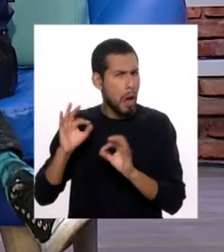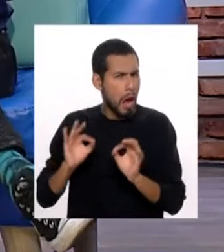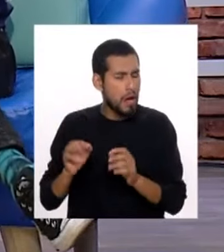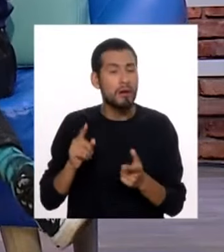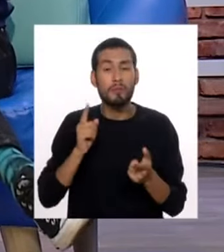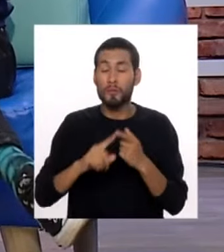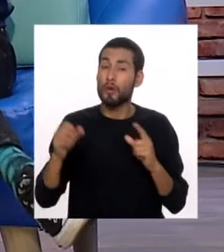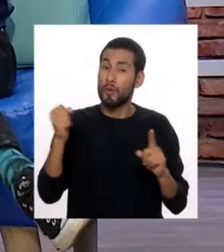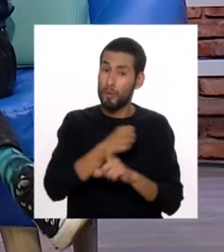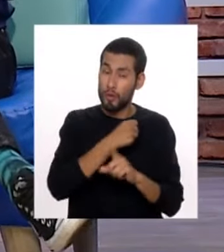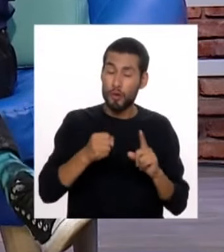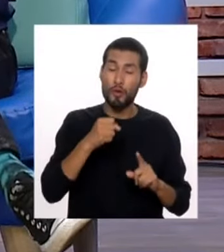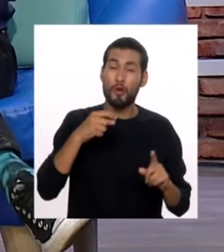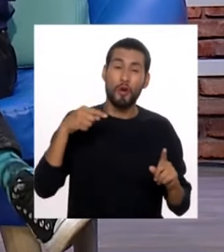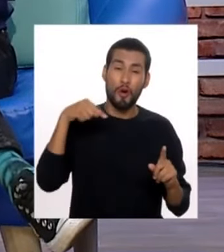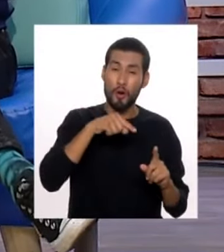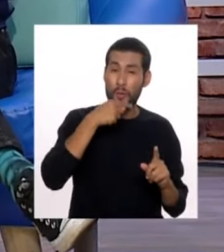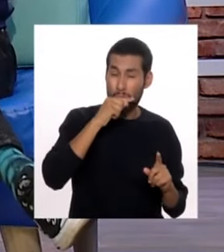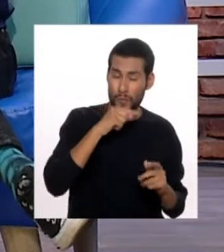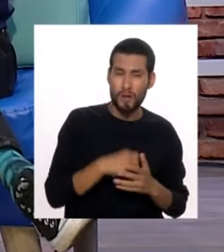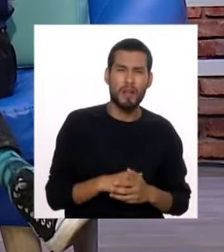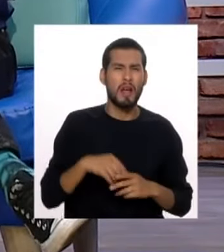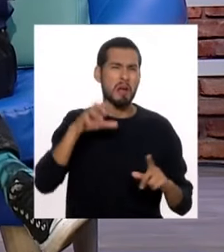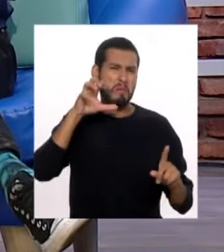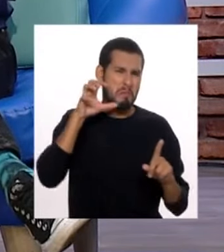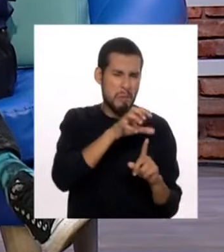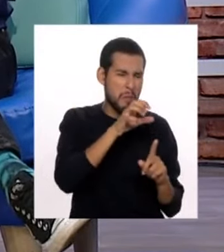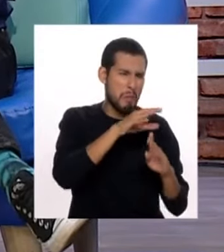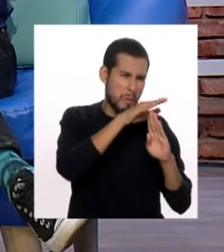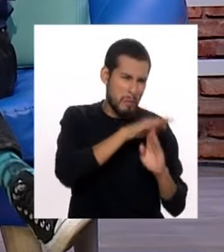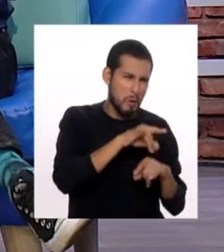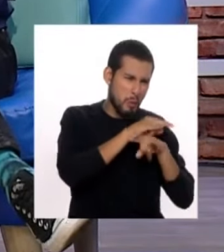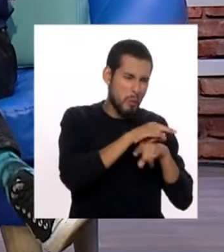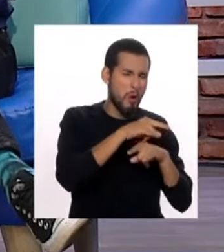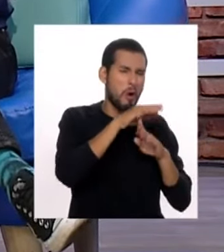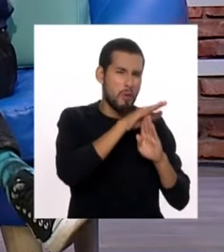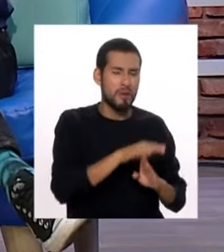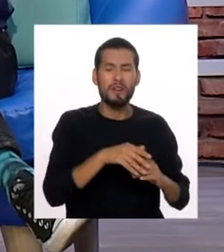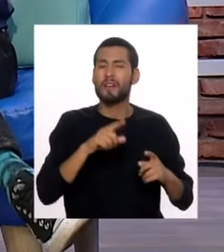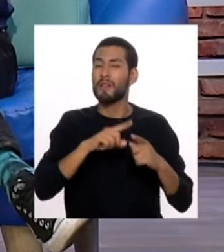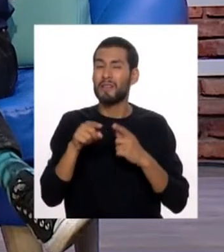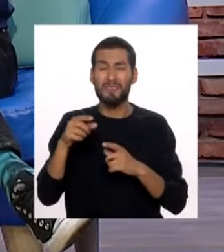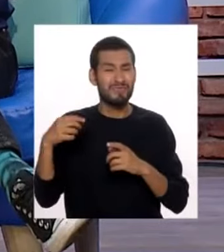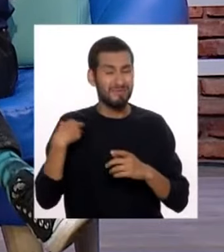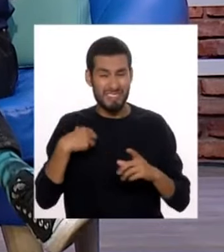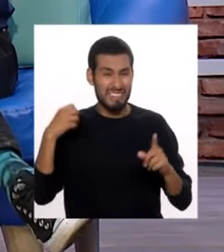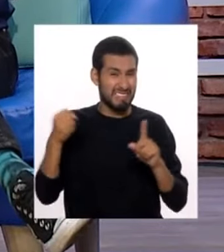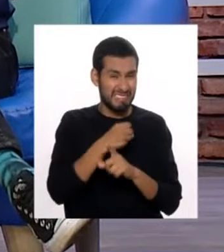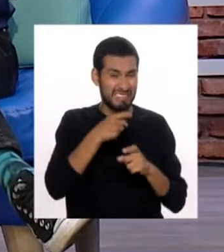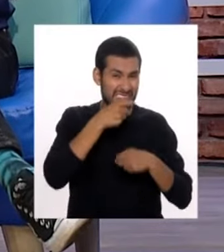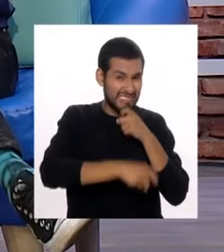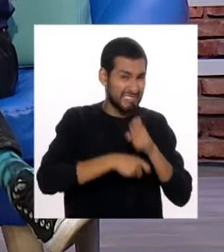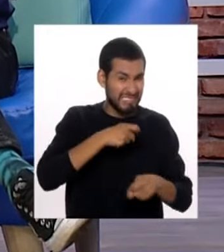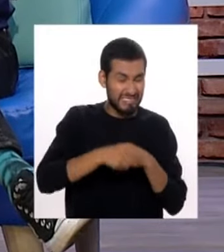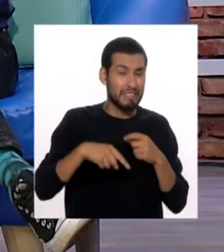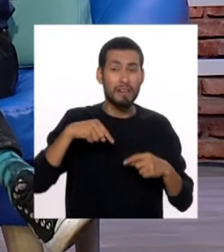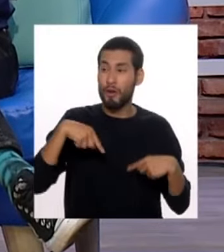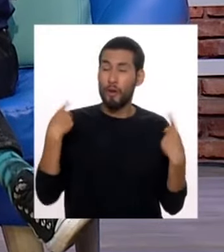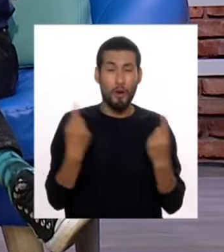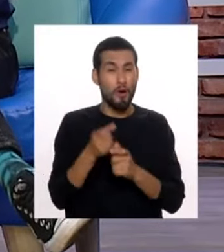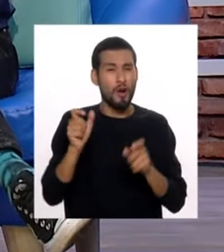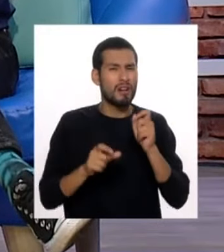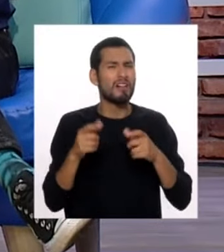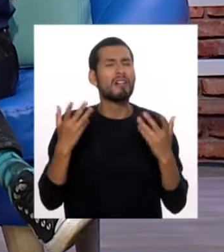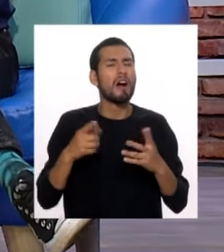la violencia contra la mujer, el bullying y cualquier acto de violencia que tengamos como seres humanos, todo tiene